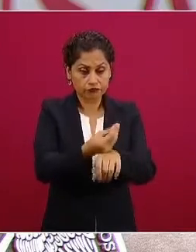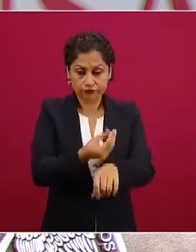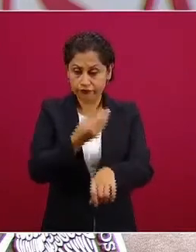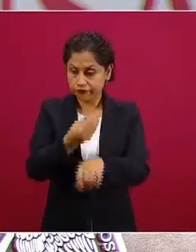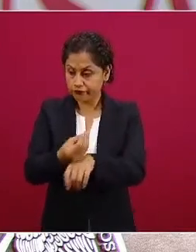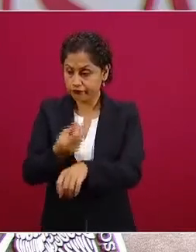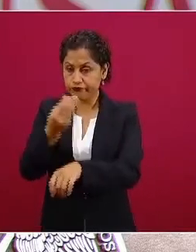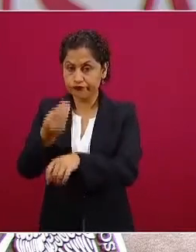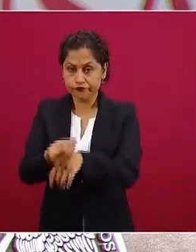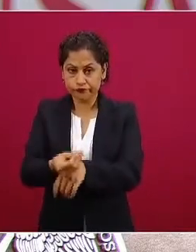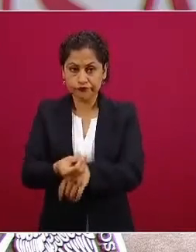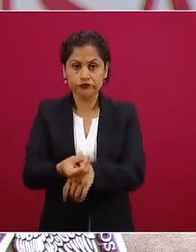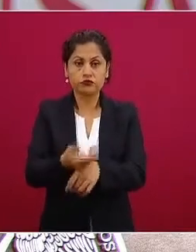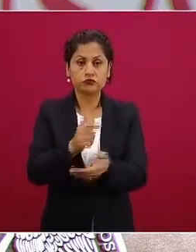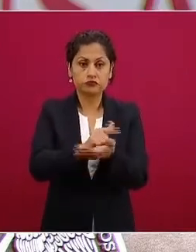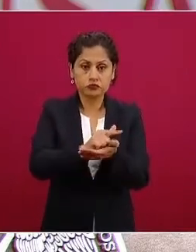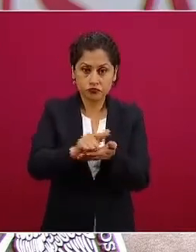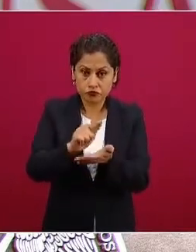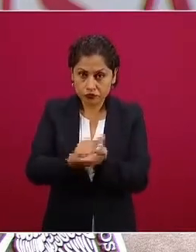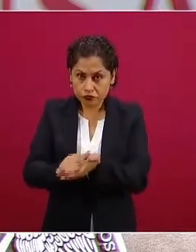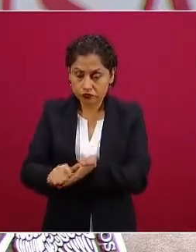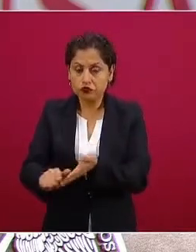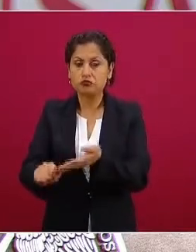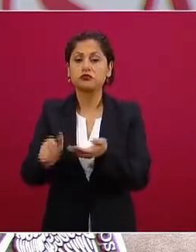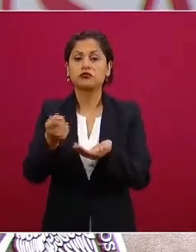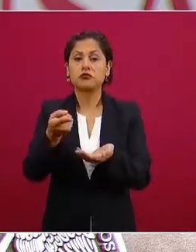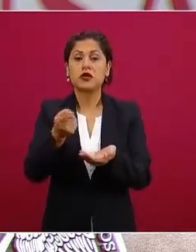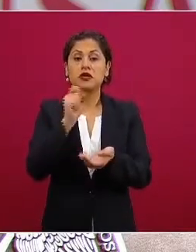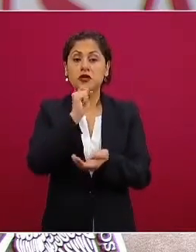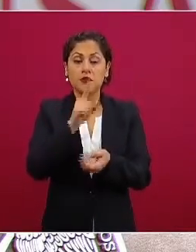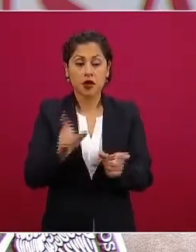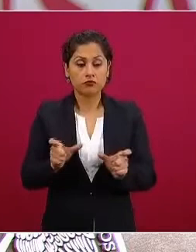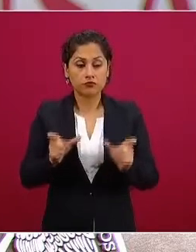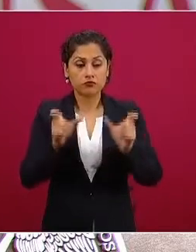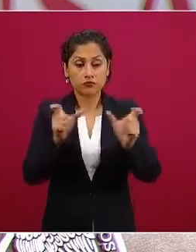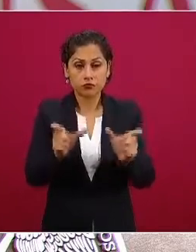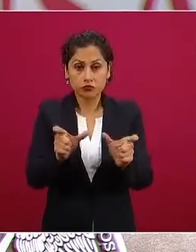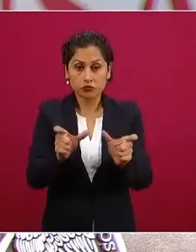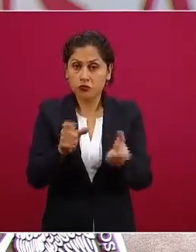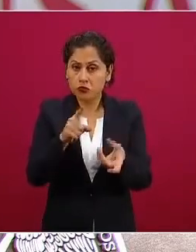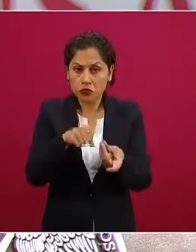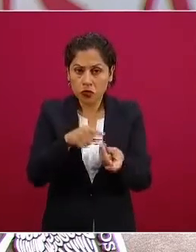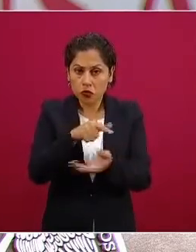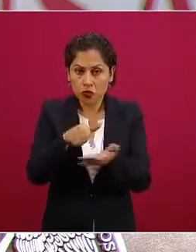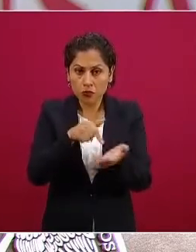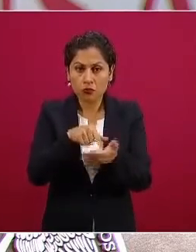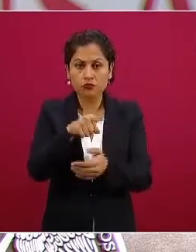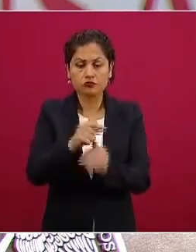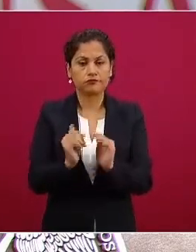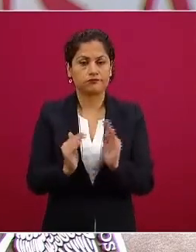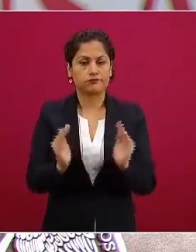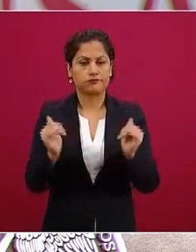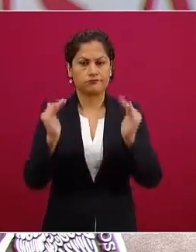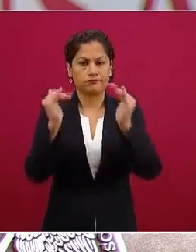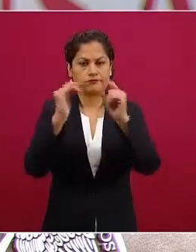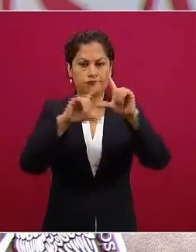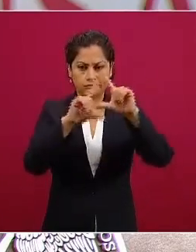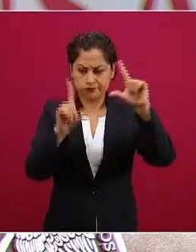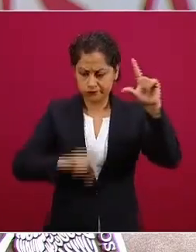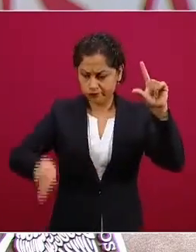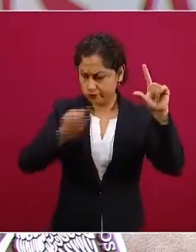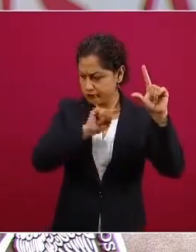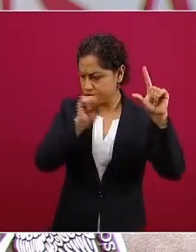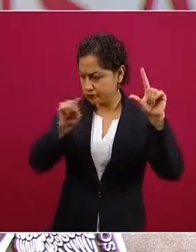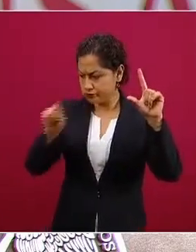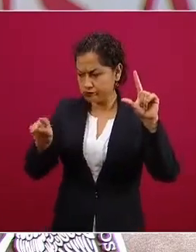trabajan en la vigilancia de las zonas arqueológicas del país muchos están trabajando